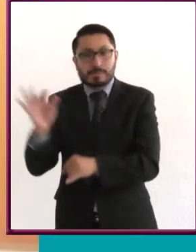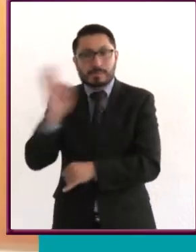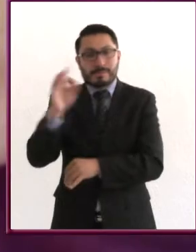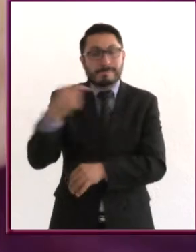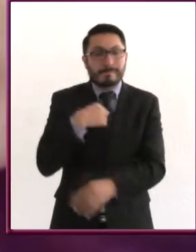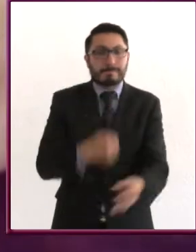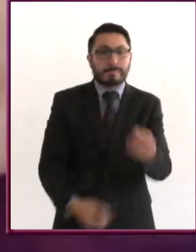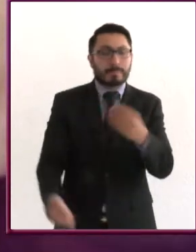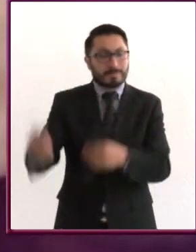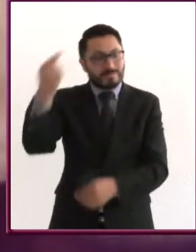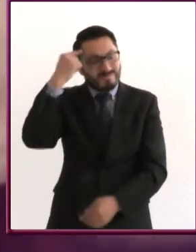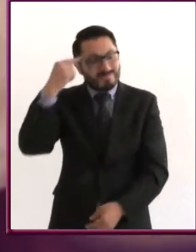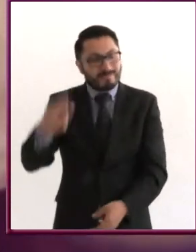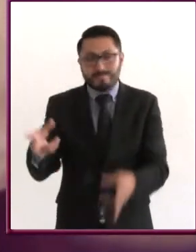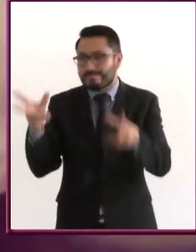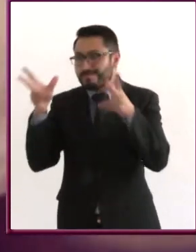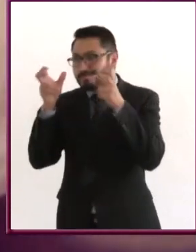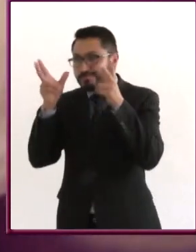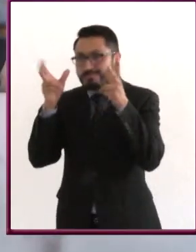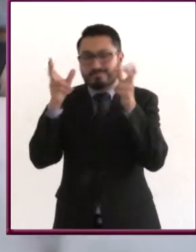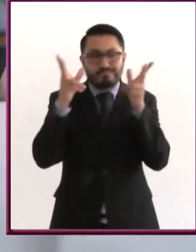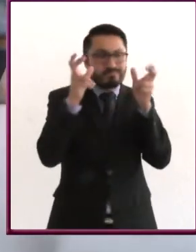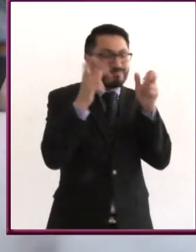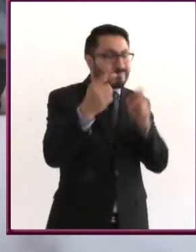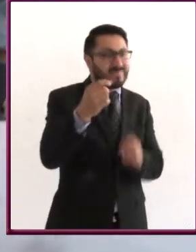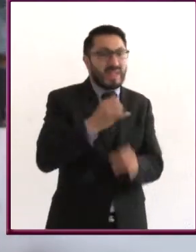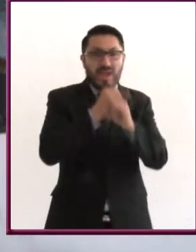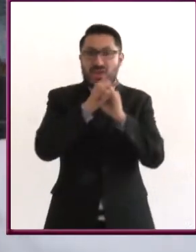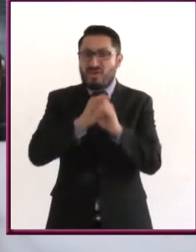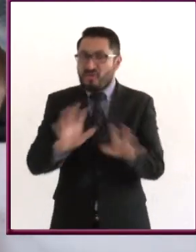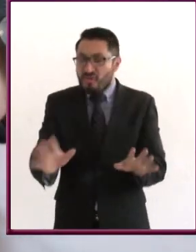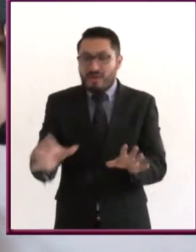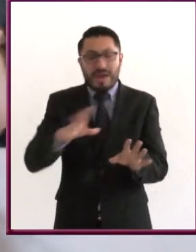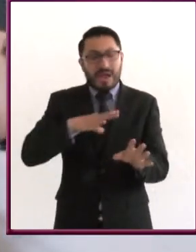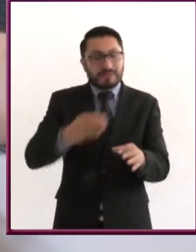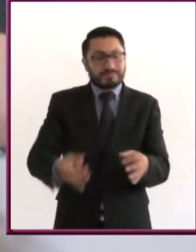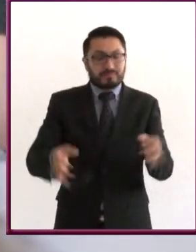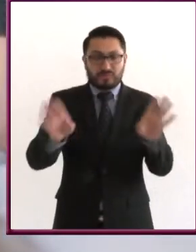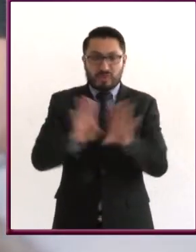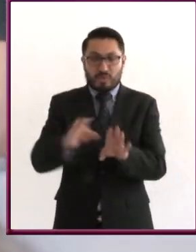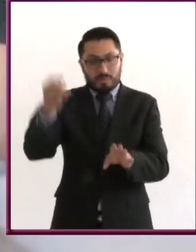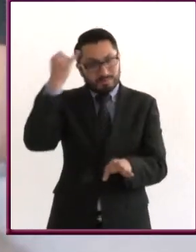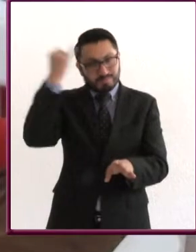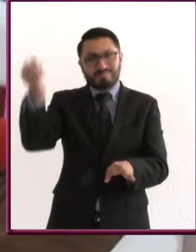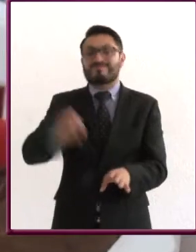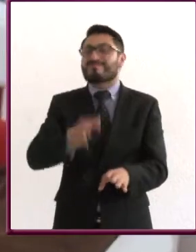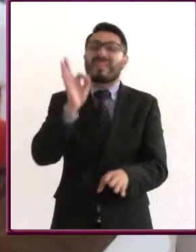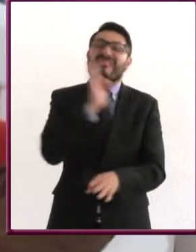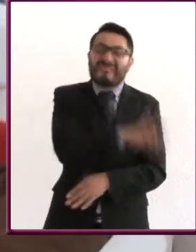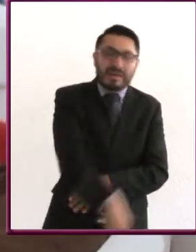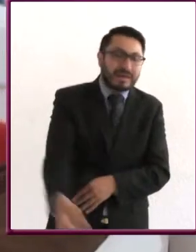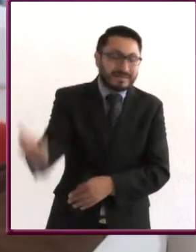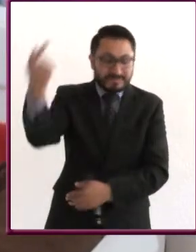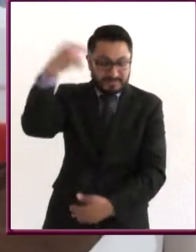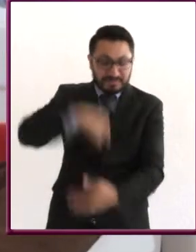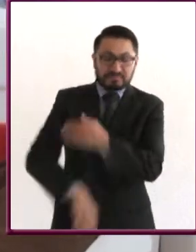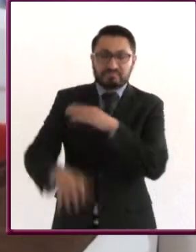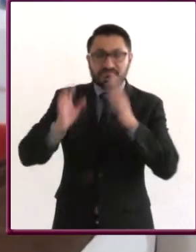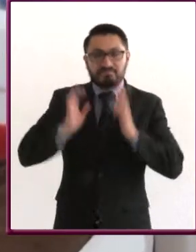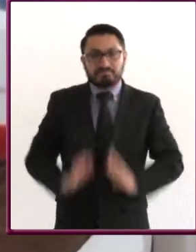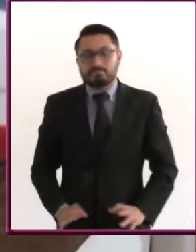alimentándome de información que fomenta una imagen muy real, ya sea de mi cuerpo